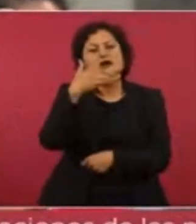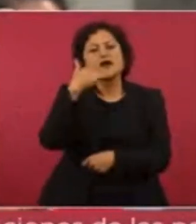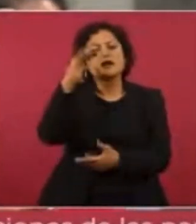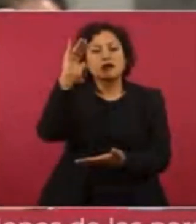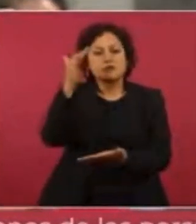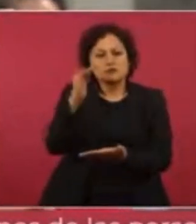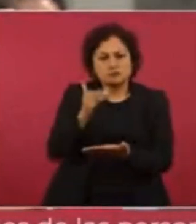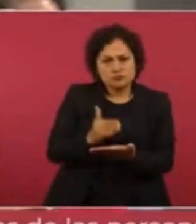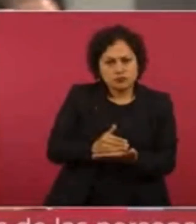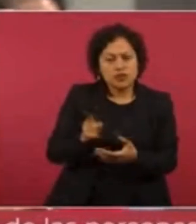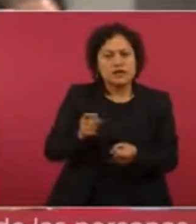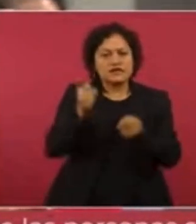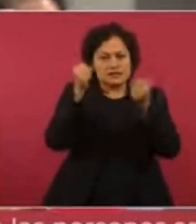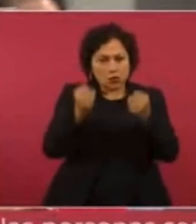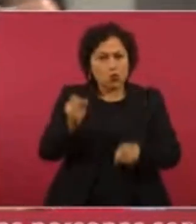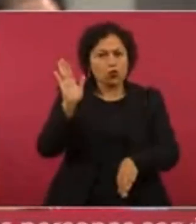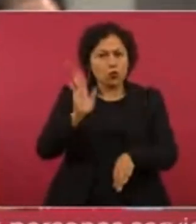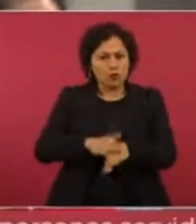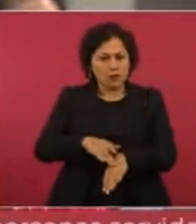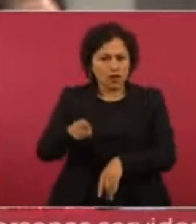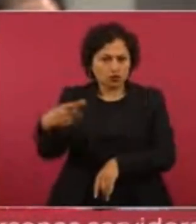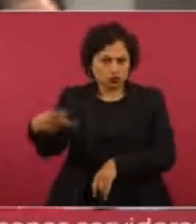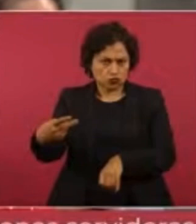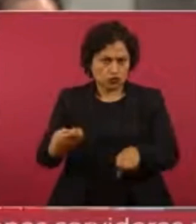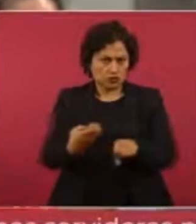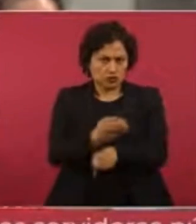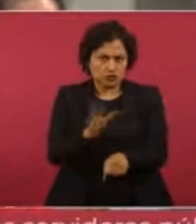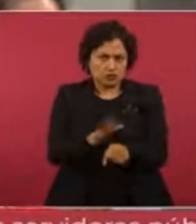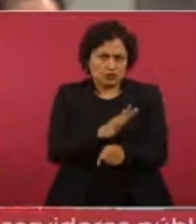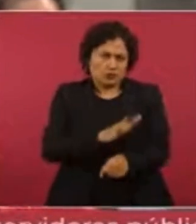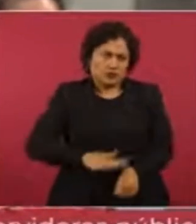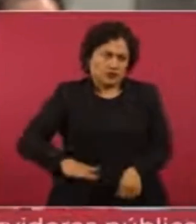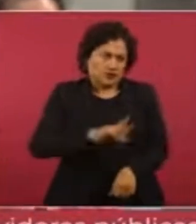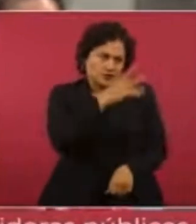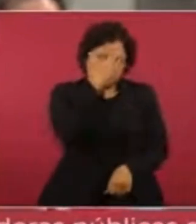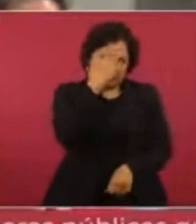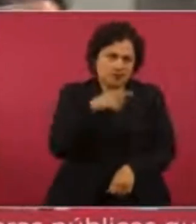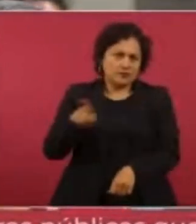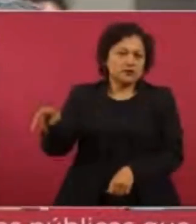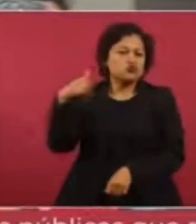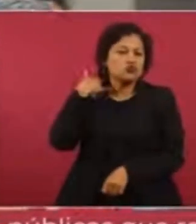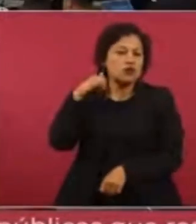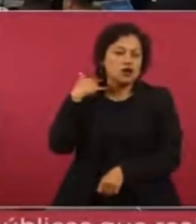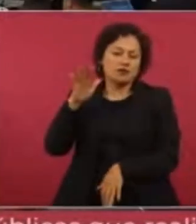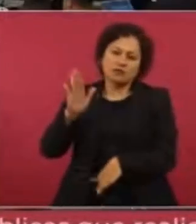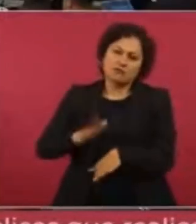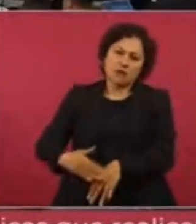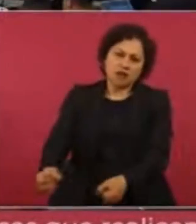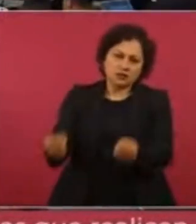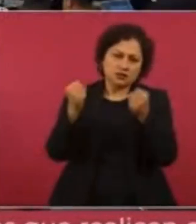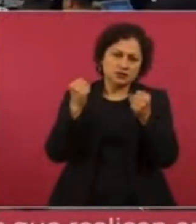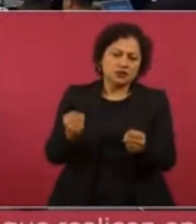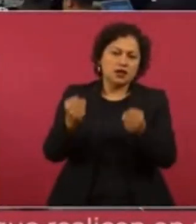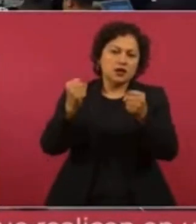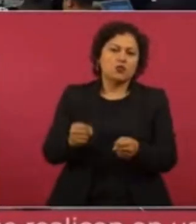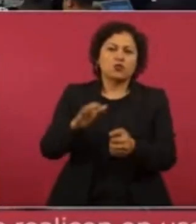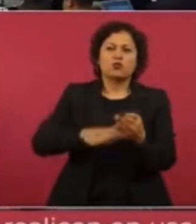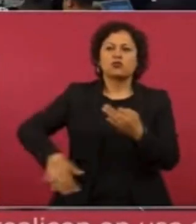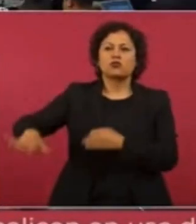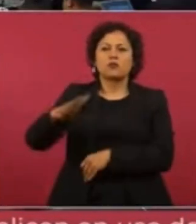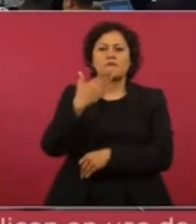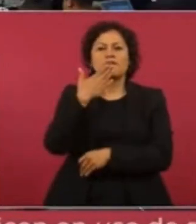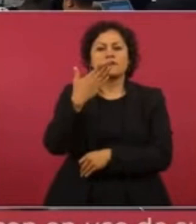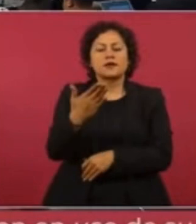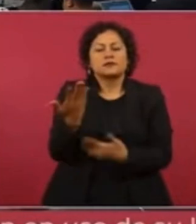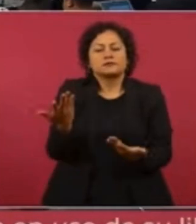inseguridad en su estado, ya que sabemos que es uno de los primeros estados en seguridad. Y por último, quiero invitar